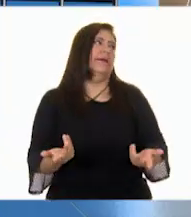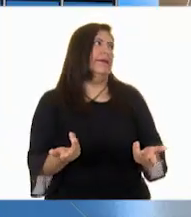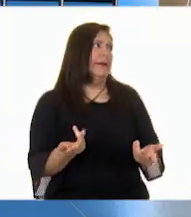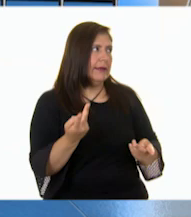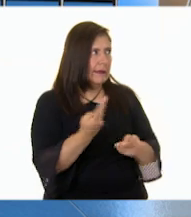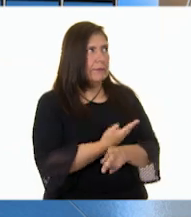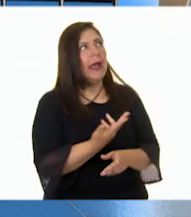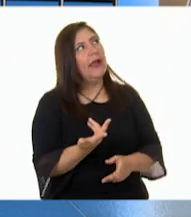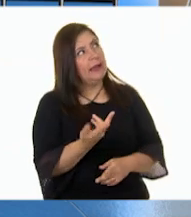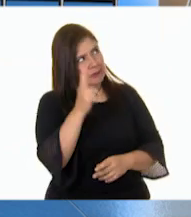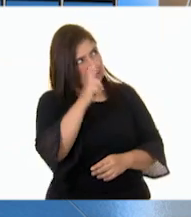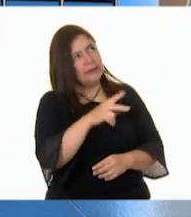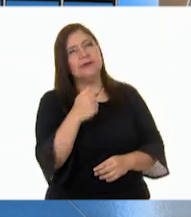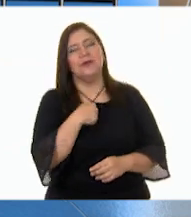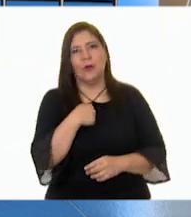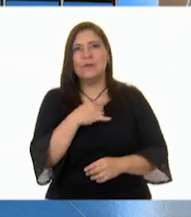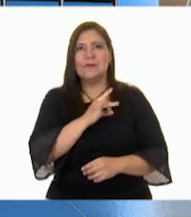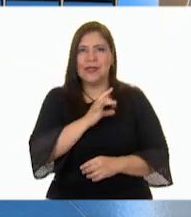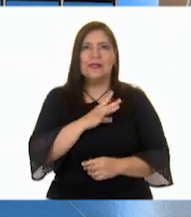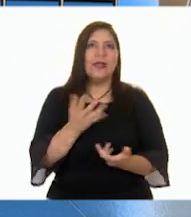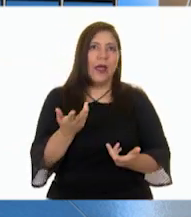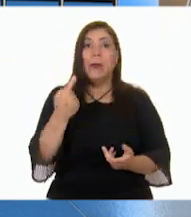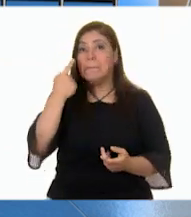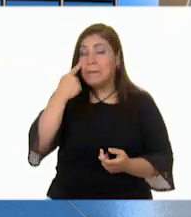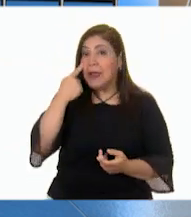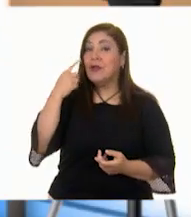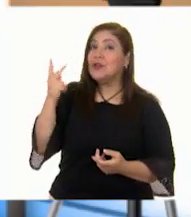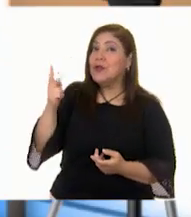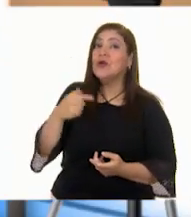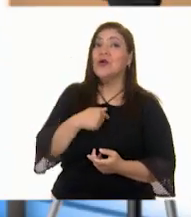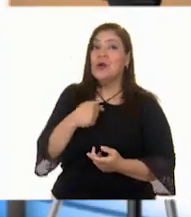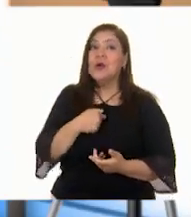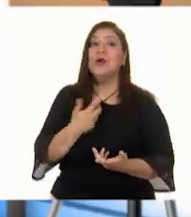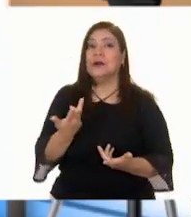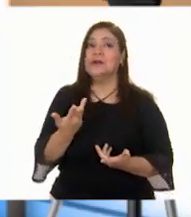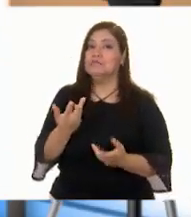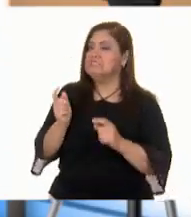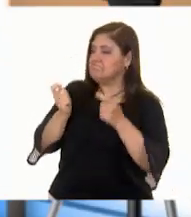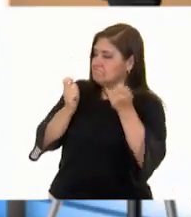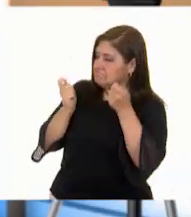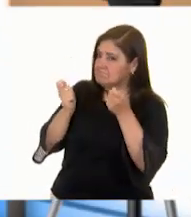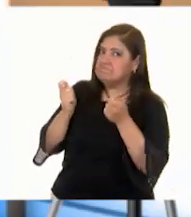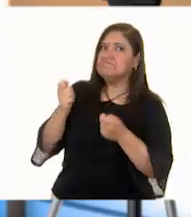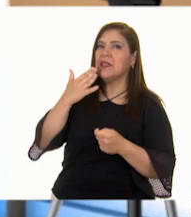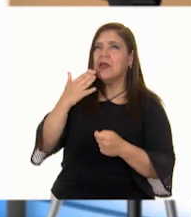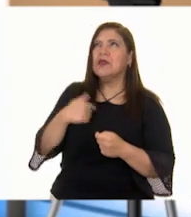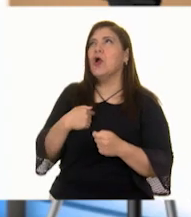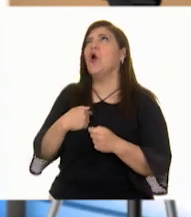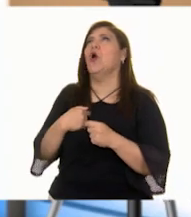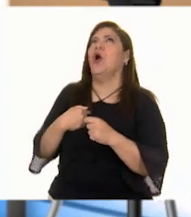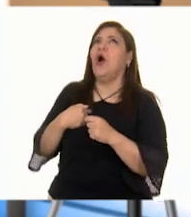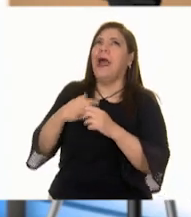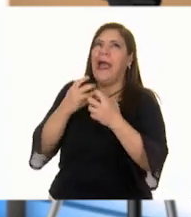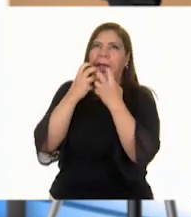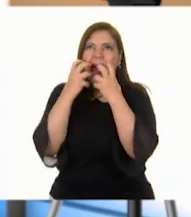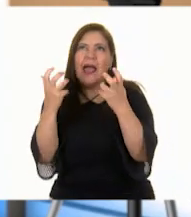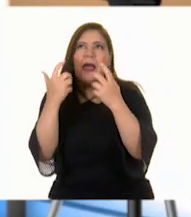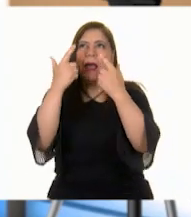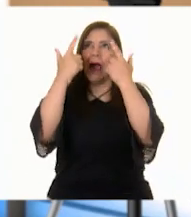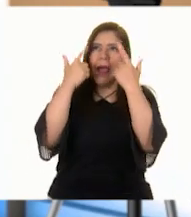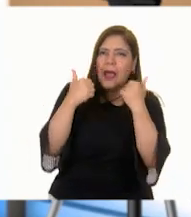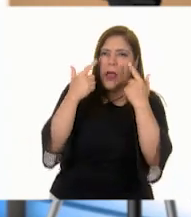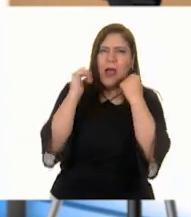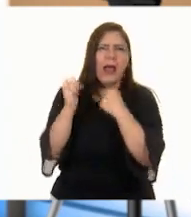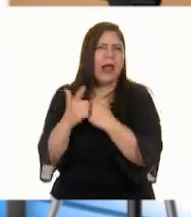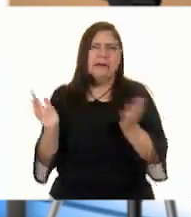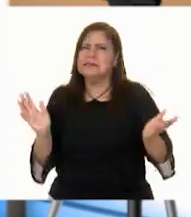Estuvo de miedo, ¿verdad? Lo bueno es que me controlé y antes de hacer algo como gritar y llorar o algo